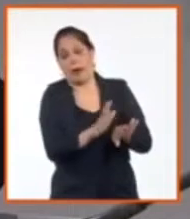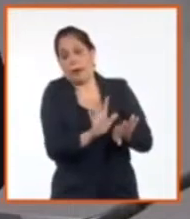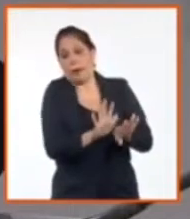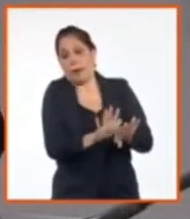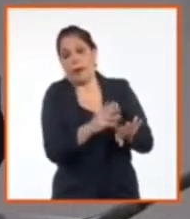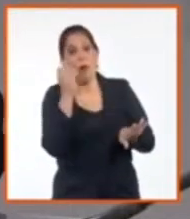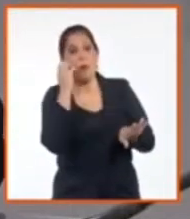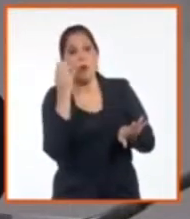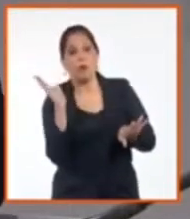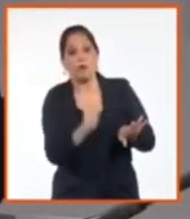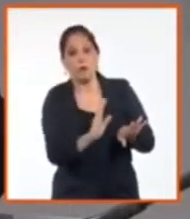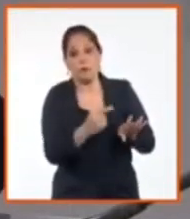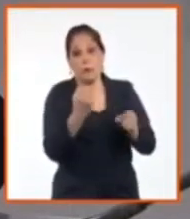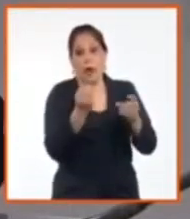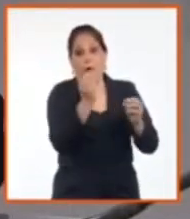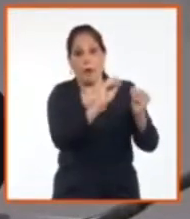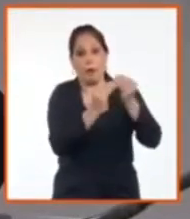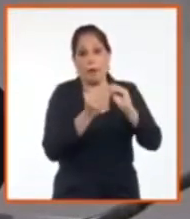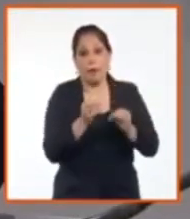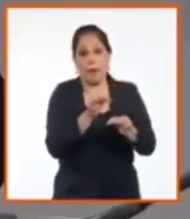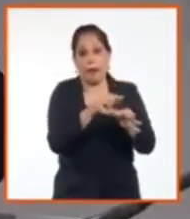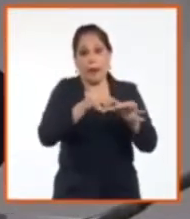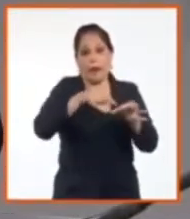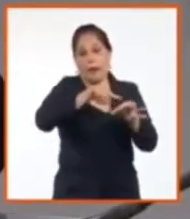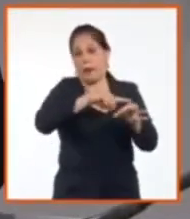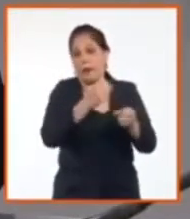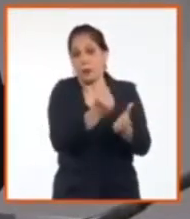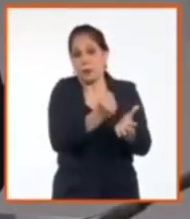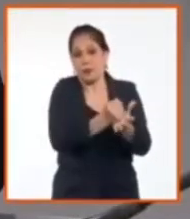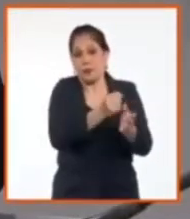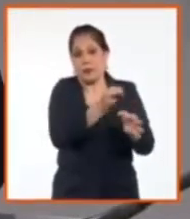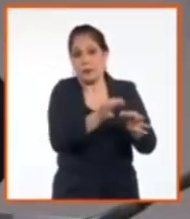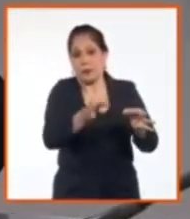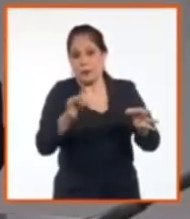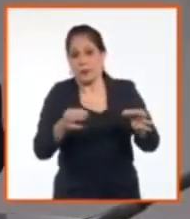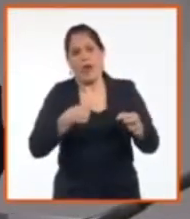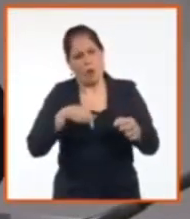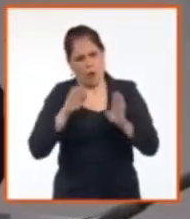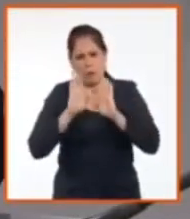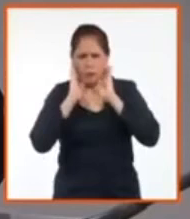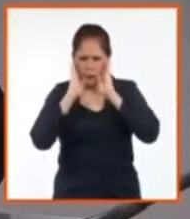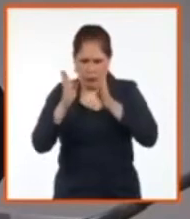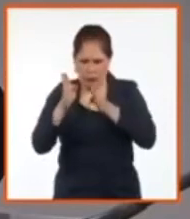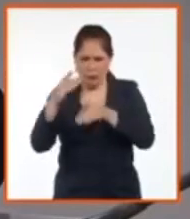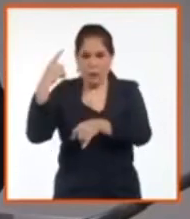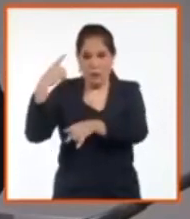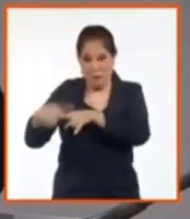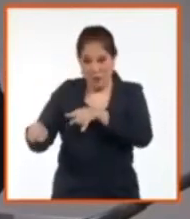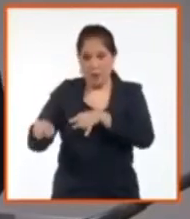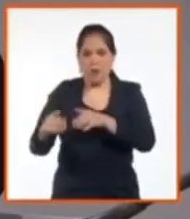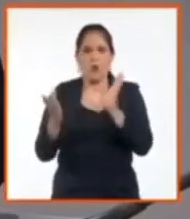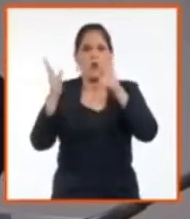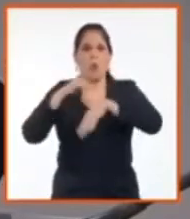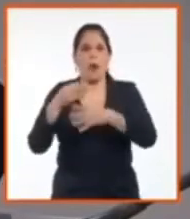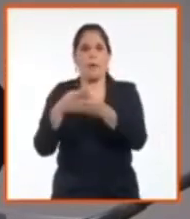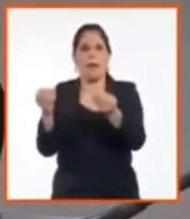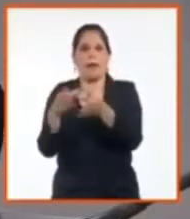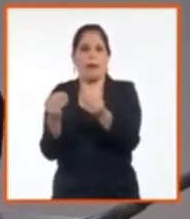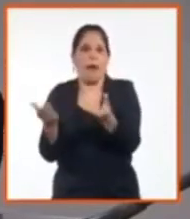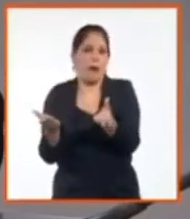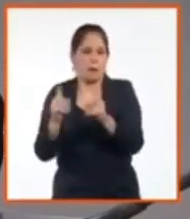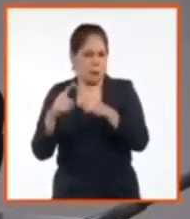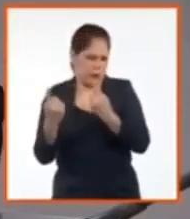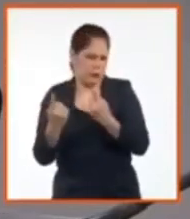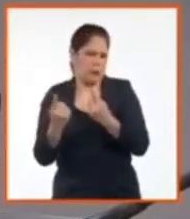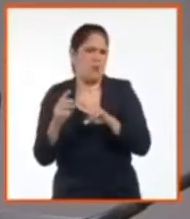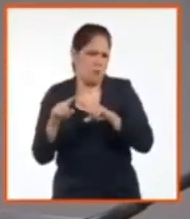Y bueno, de esto se va a hablar después. yo quiero ahora concentrarme aquí, de esa causa de no tener las materias primas, ¿por qué? O sea, ¿cuáles son